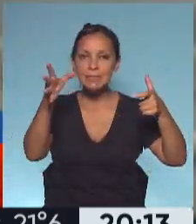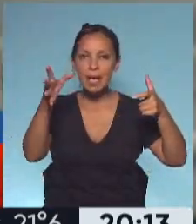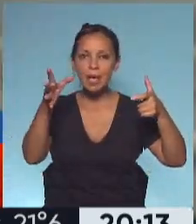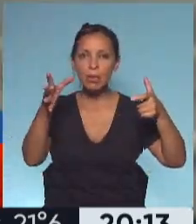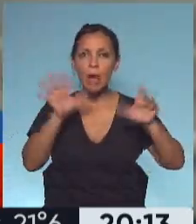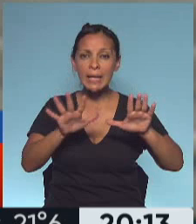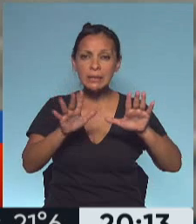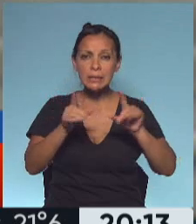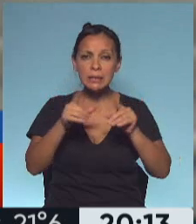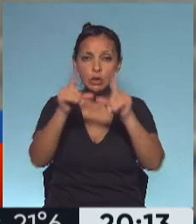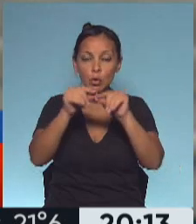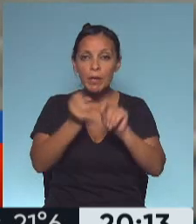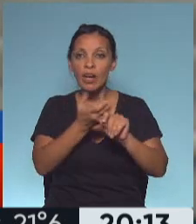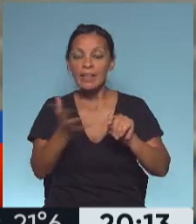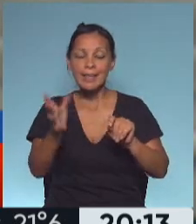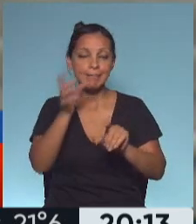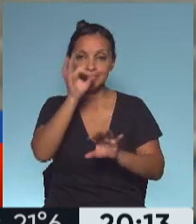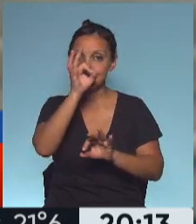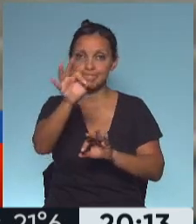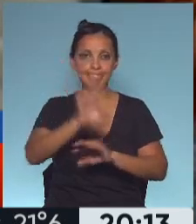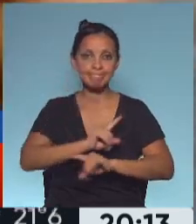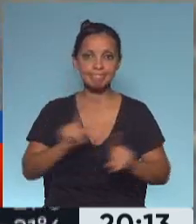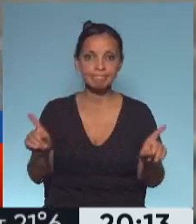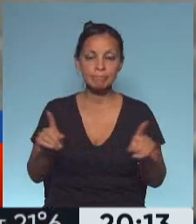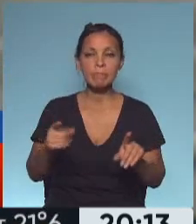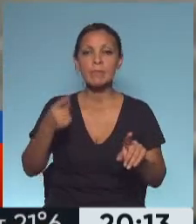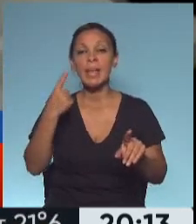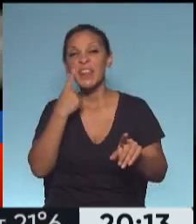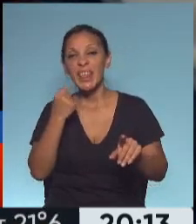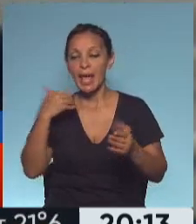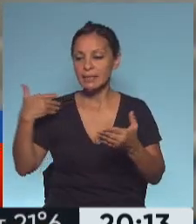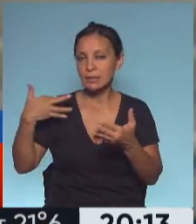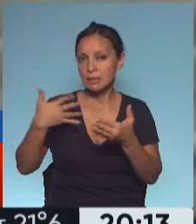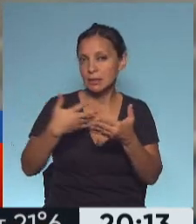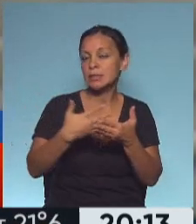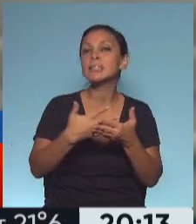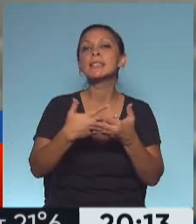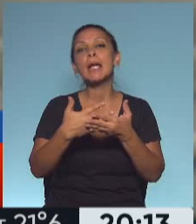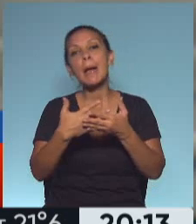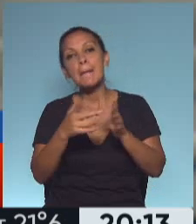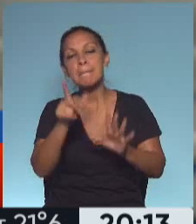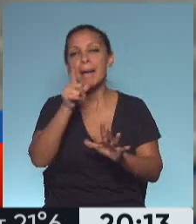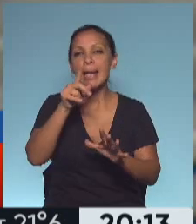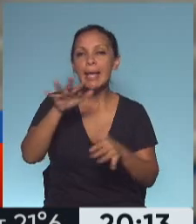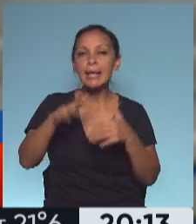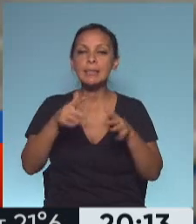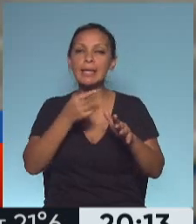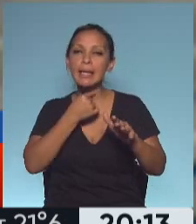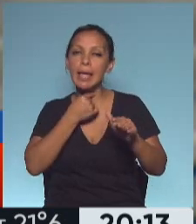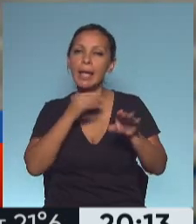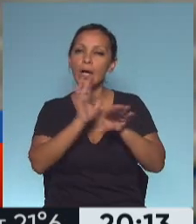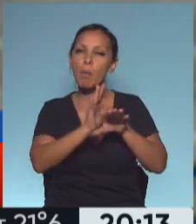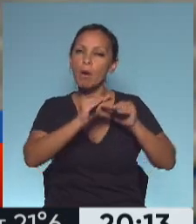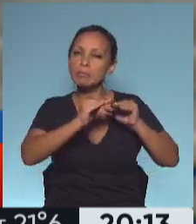Nunca hemos tenido este número de casos. En los últimos días, la última semana, pareciera como que quiere amesetarse